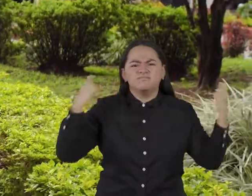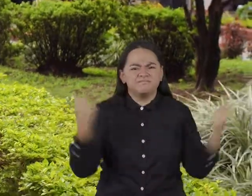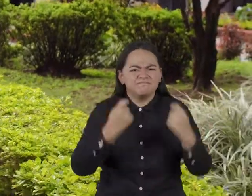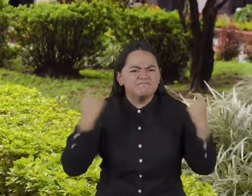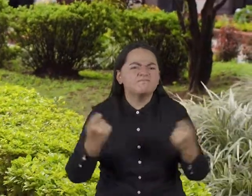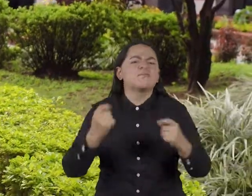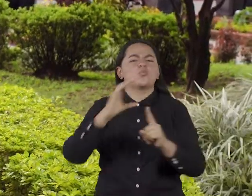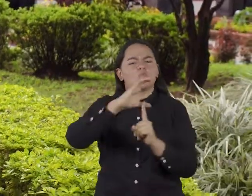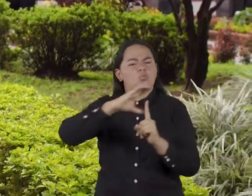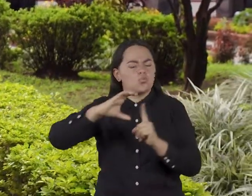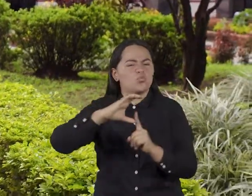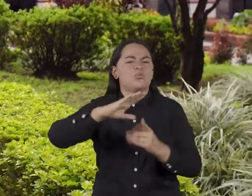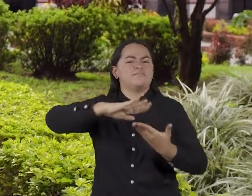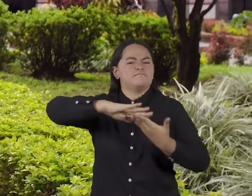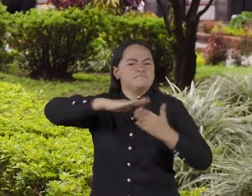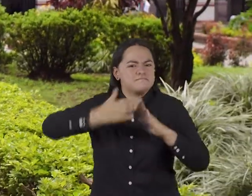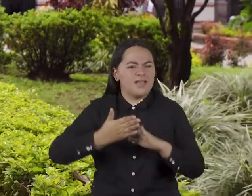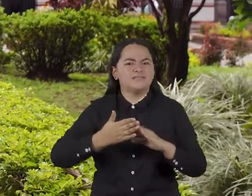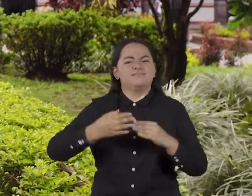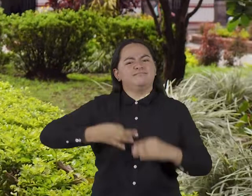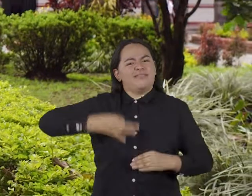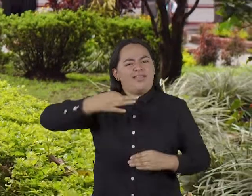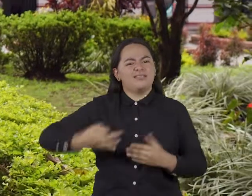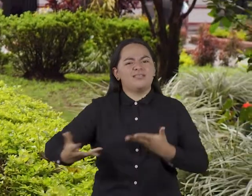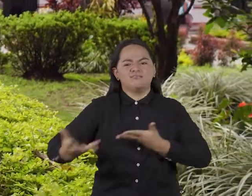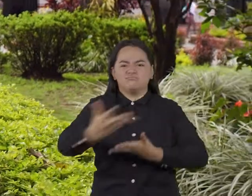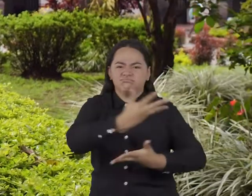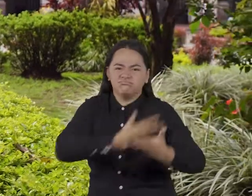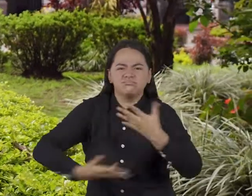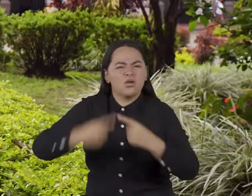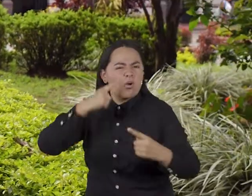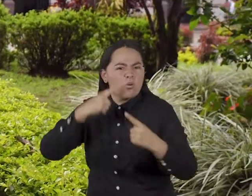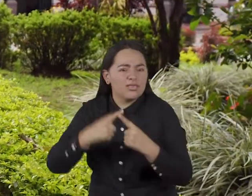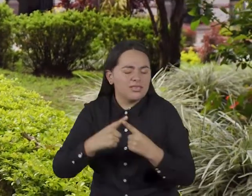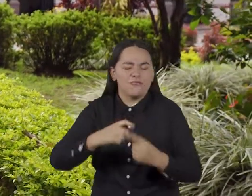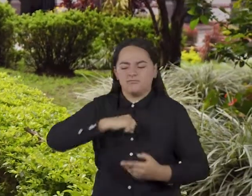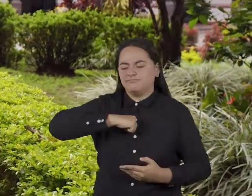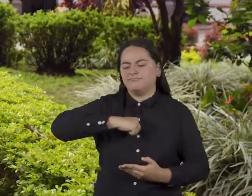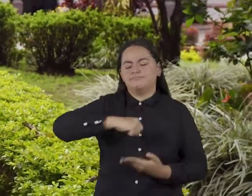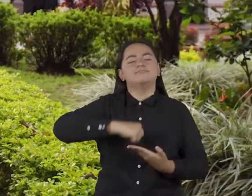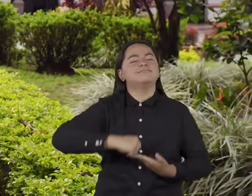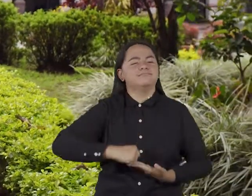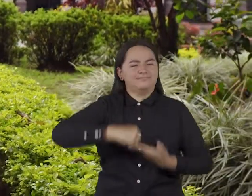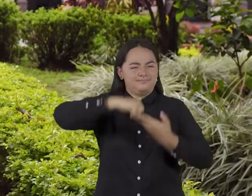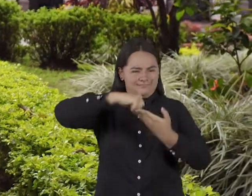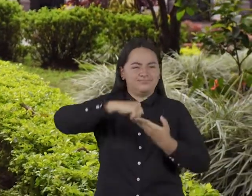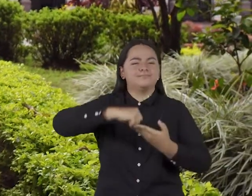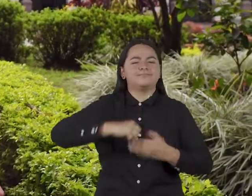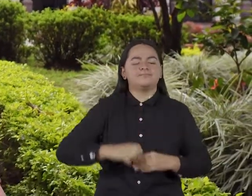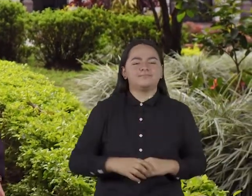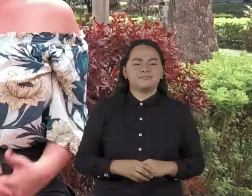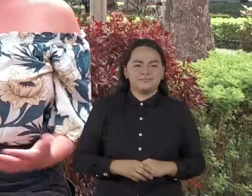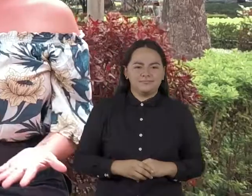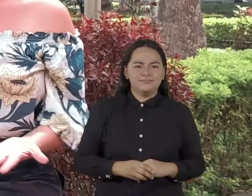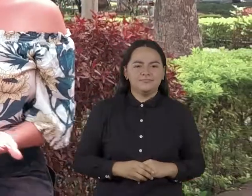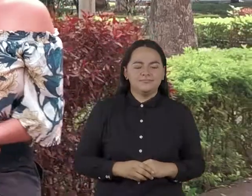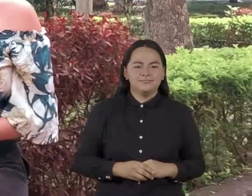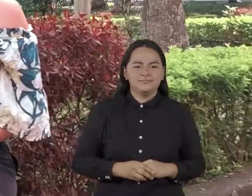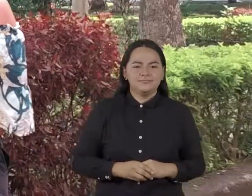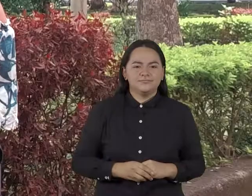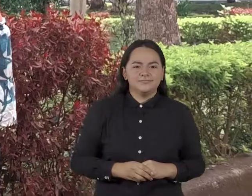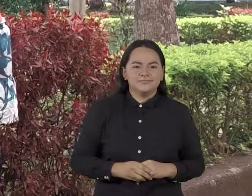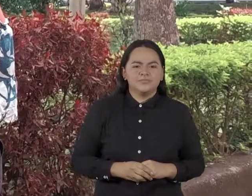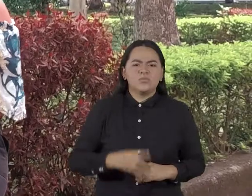promover una cultura de paz, con ética y en convivencia, para incentivar el respeto de los derechos humanos. En este